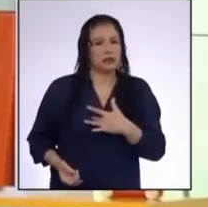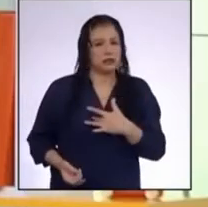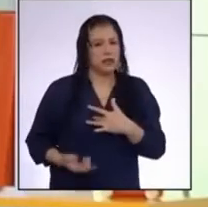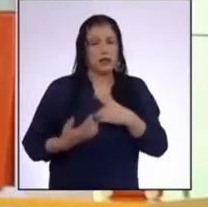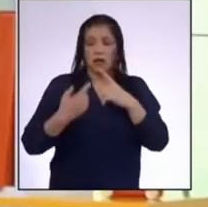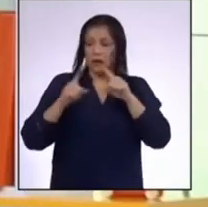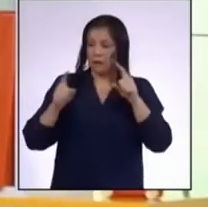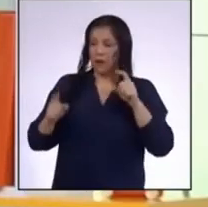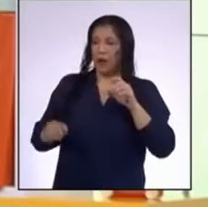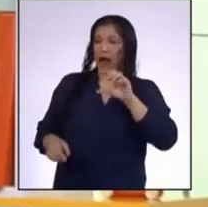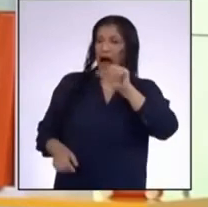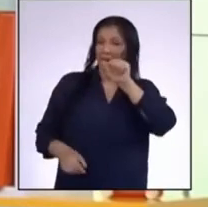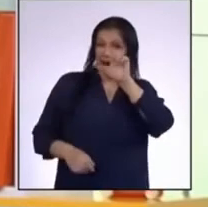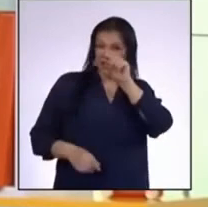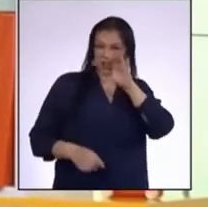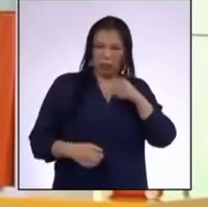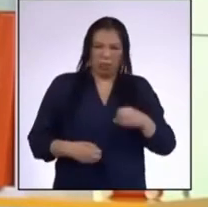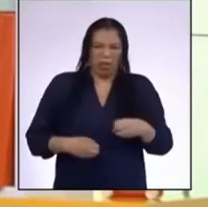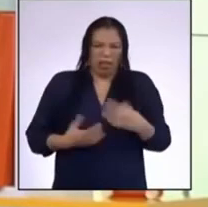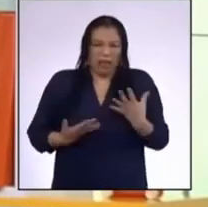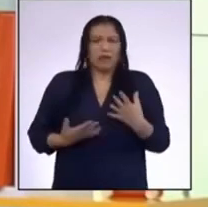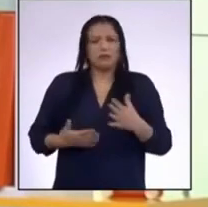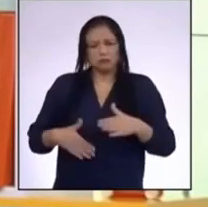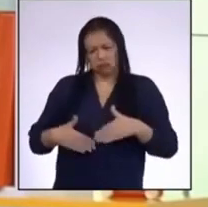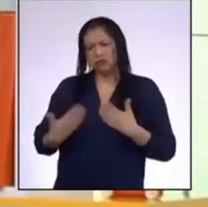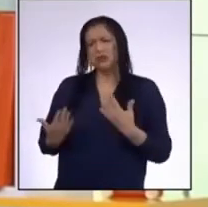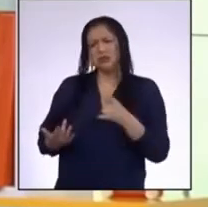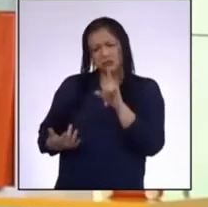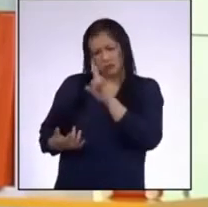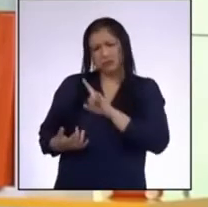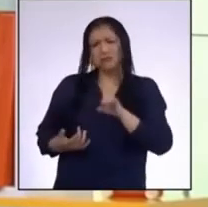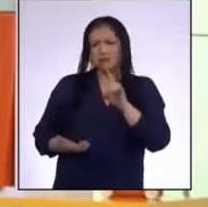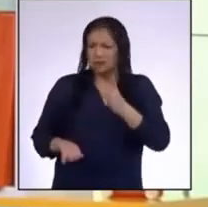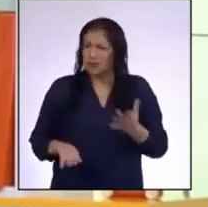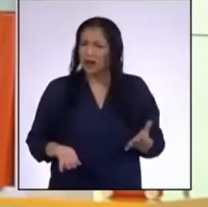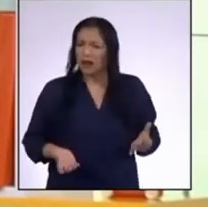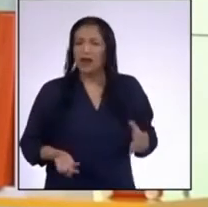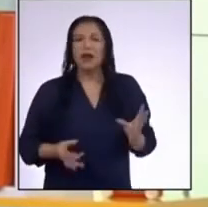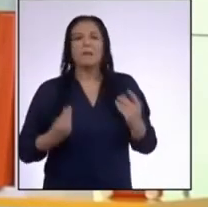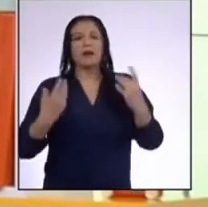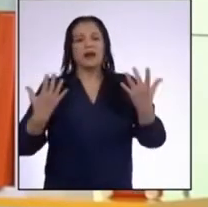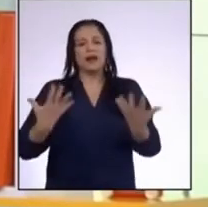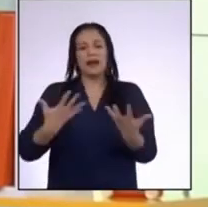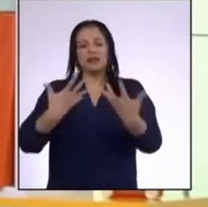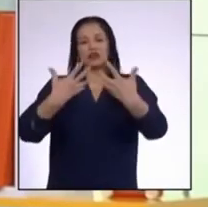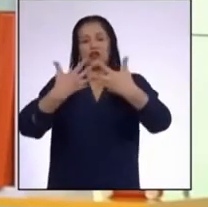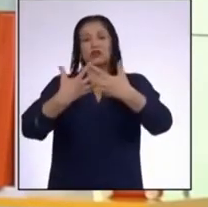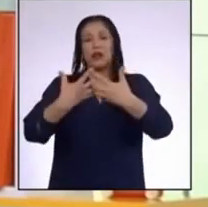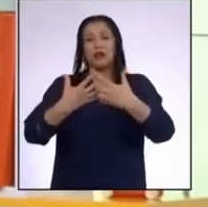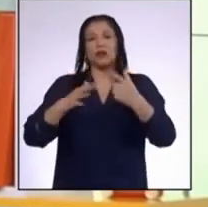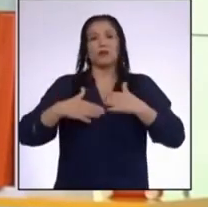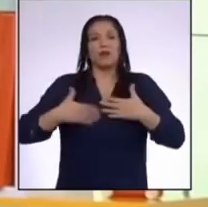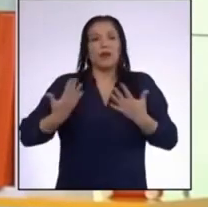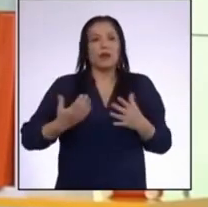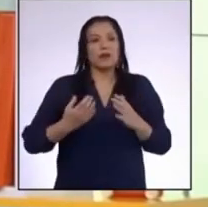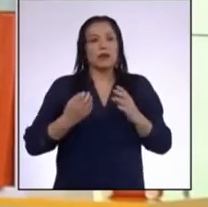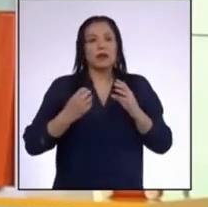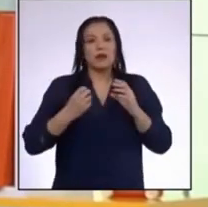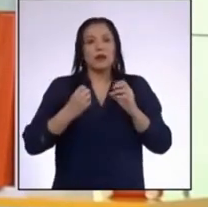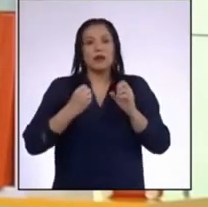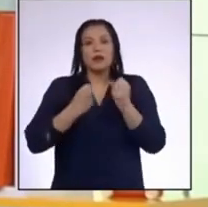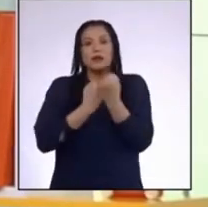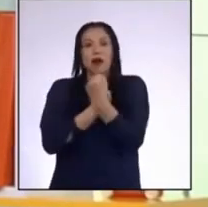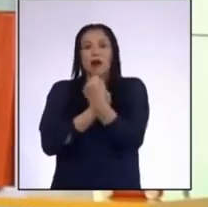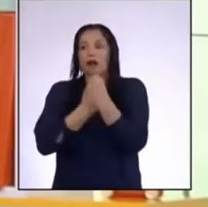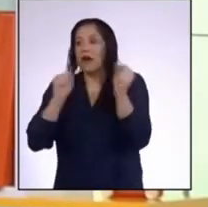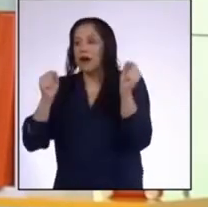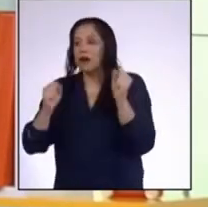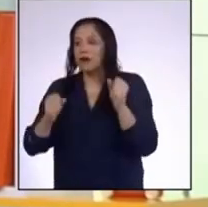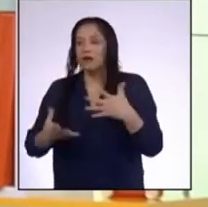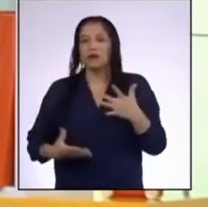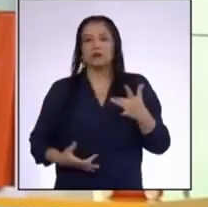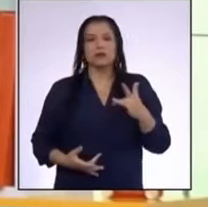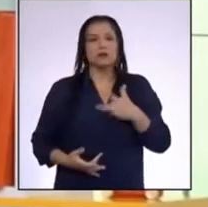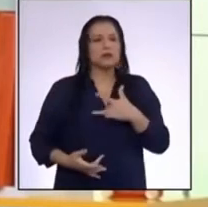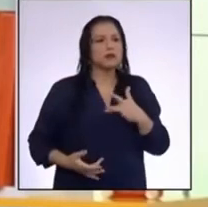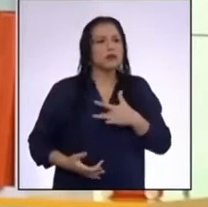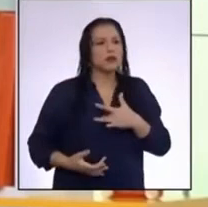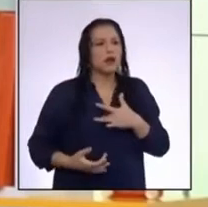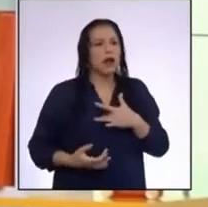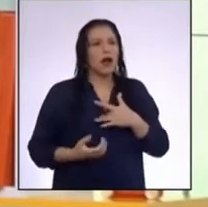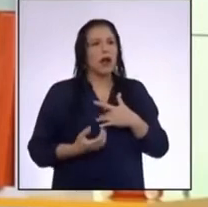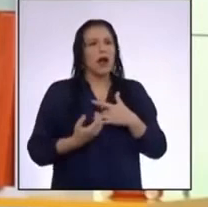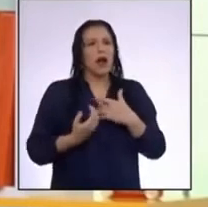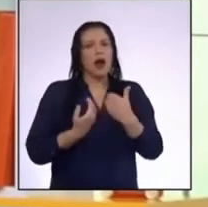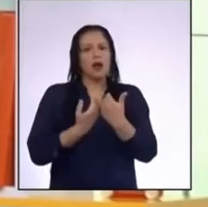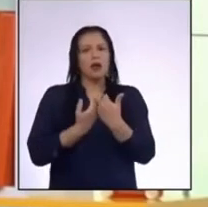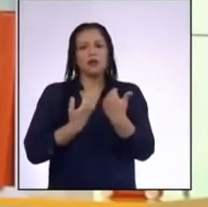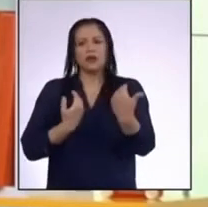emoción, el asco, sí sirve Creo que puede relacionarse con el instinto de conservación Ya que el sentirlo nos aleja, por ejemplo,